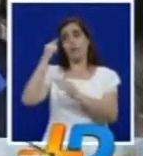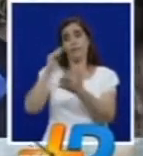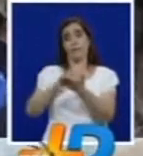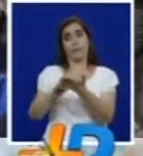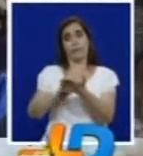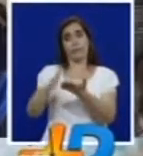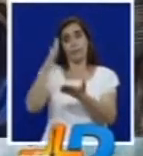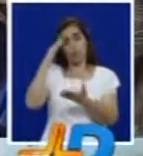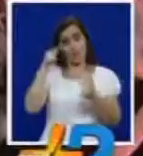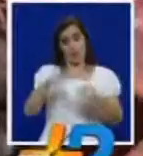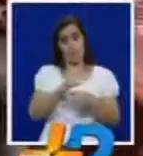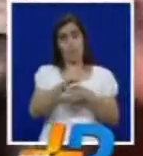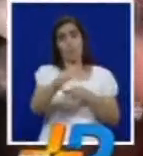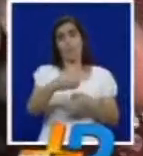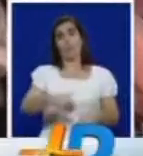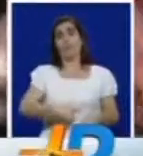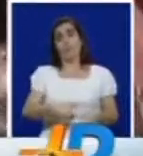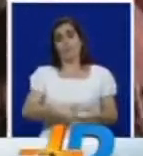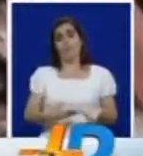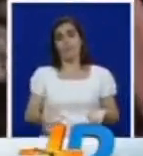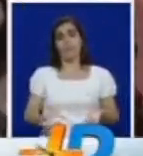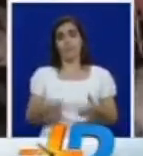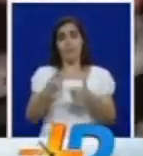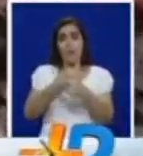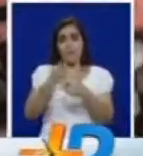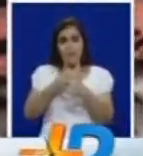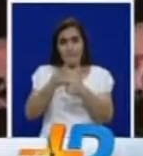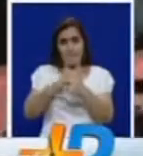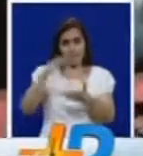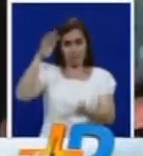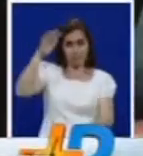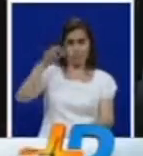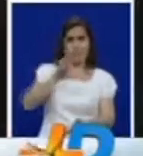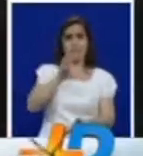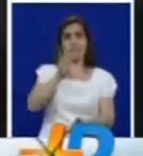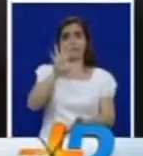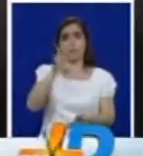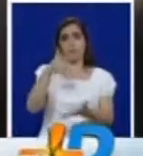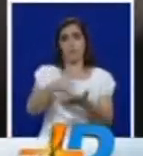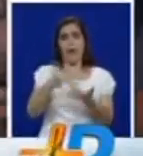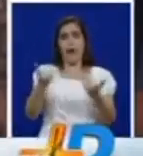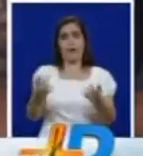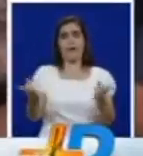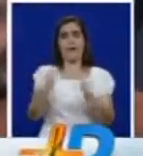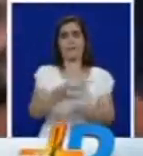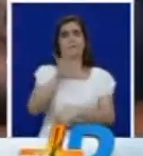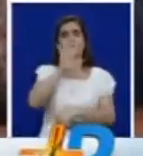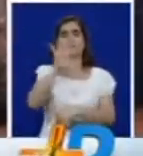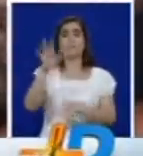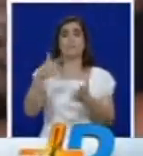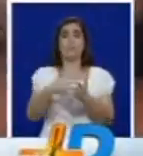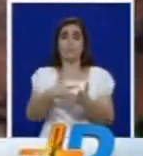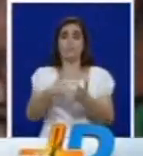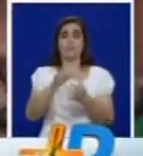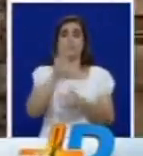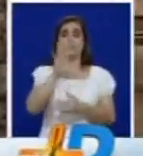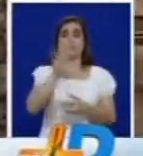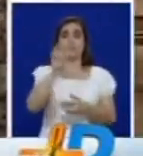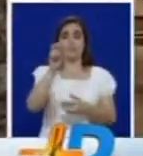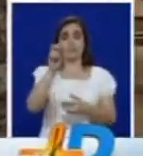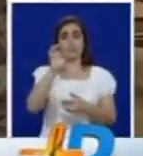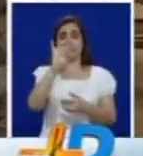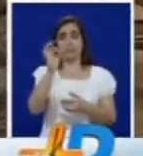el pueblo está aguantando hambre. La papa parda pasó de 35 mil pesos, el bulto a 55 mil, con un aumento de 57%.